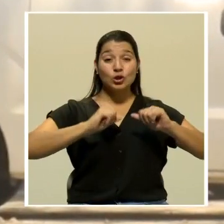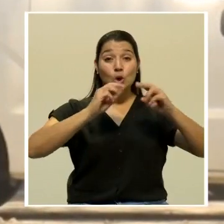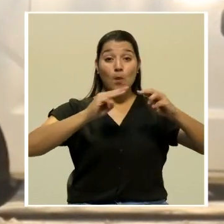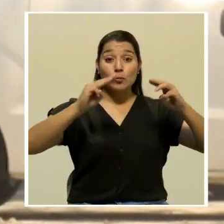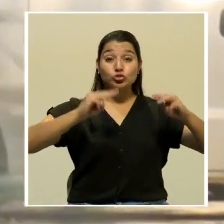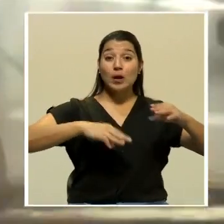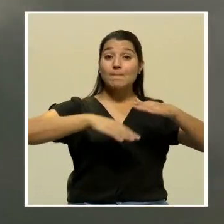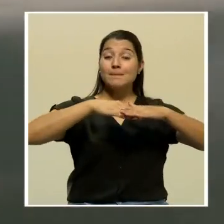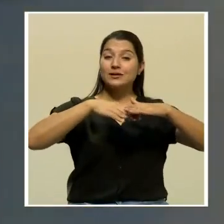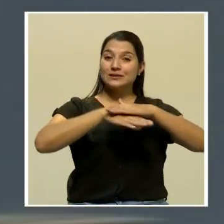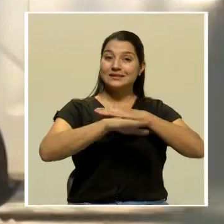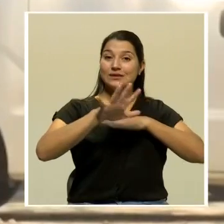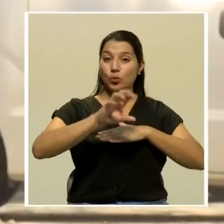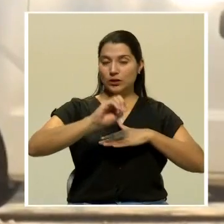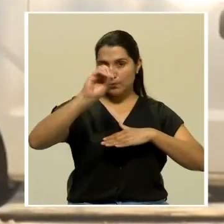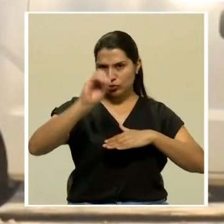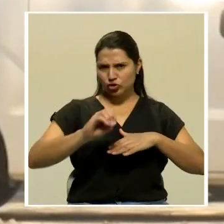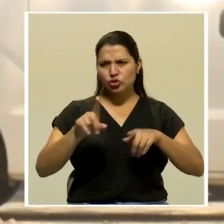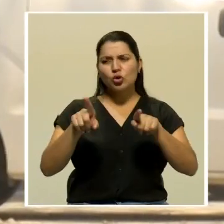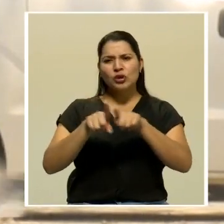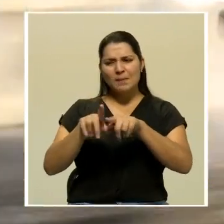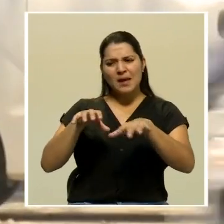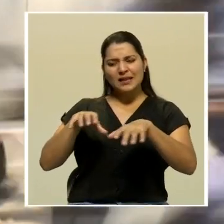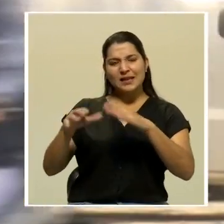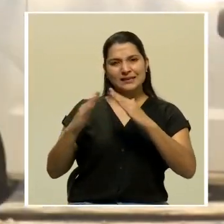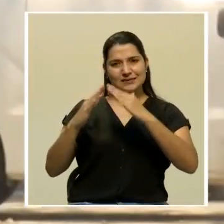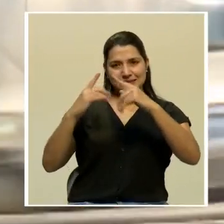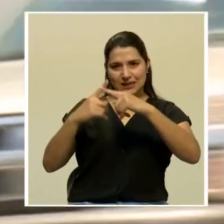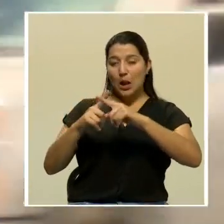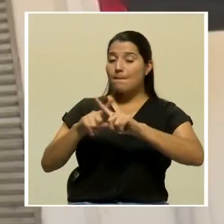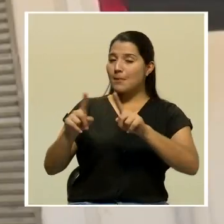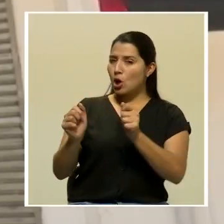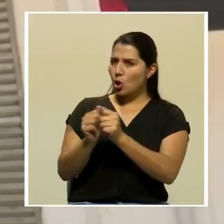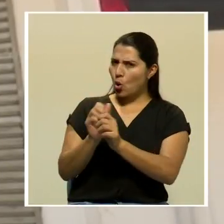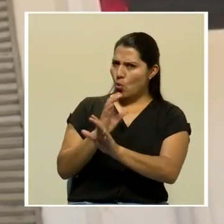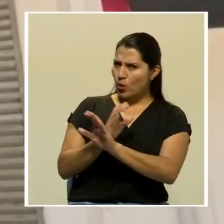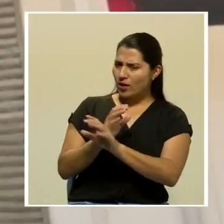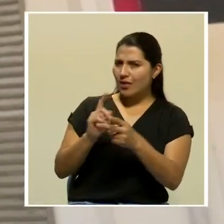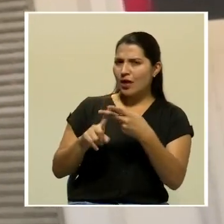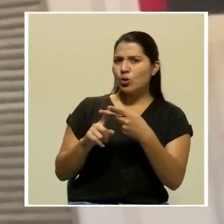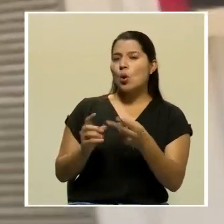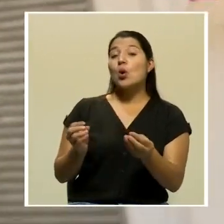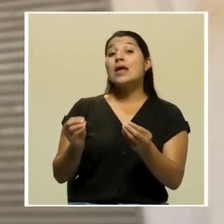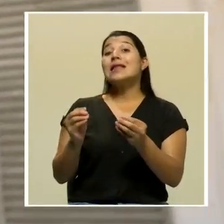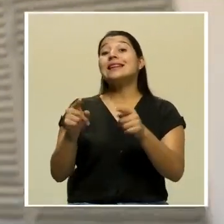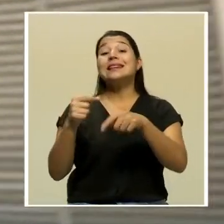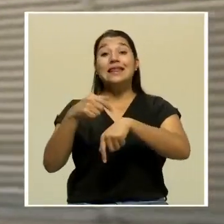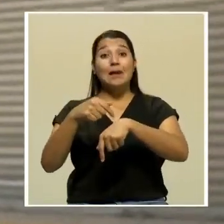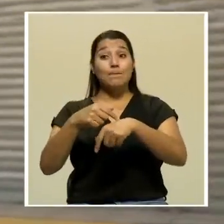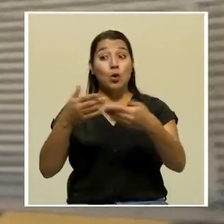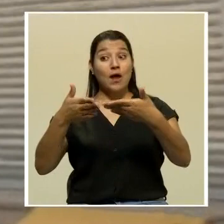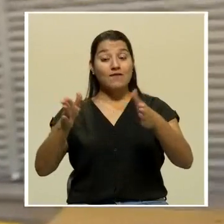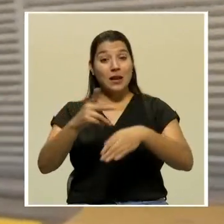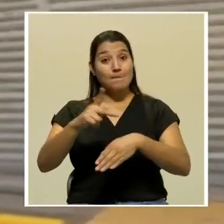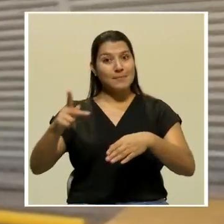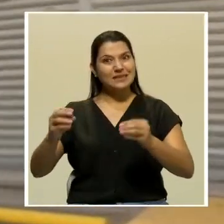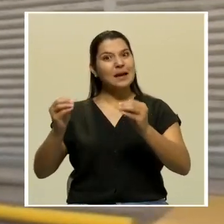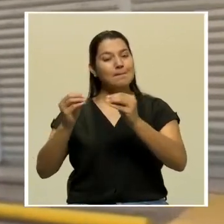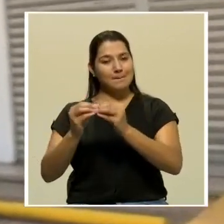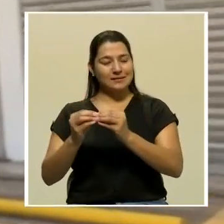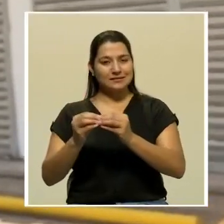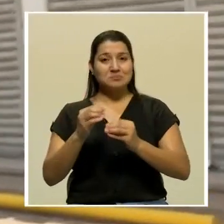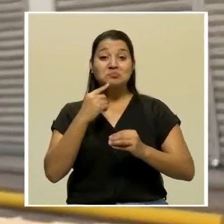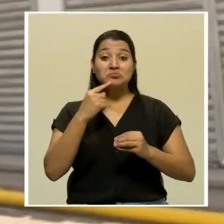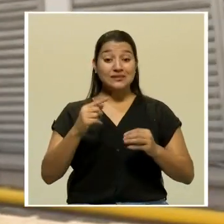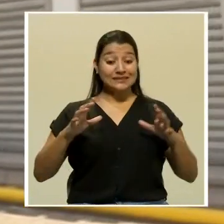También se retoman las actividades de culto bajo una serie de medidas y un horario más ampliado de las playas. La Cámara de Comercio calificó